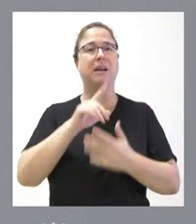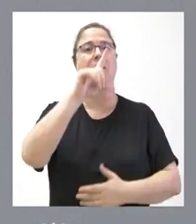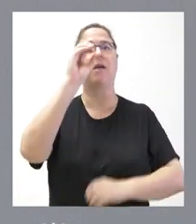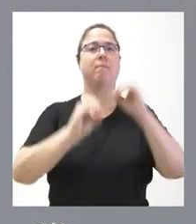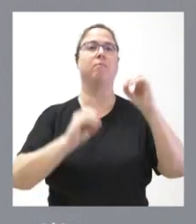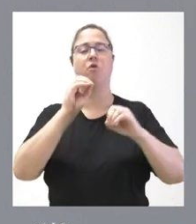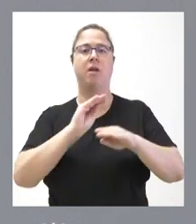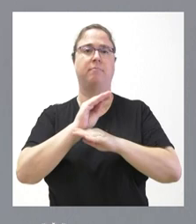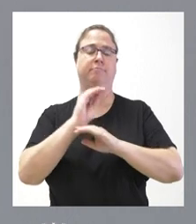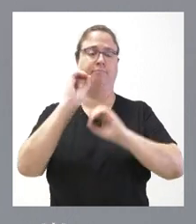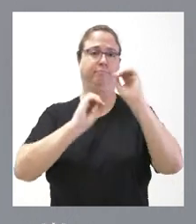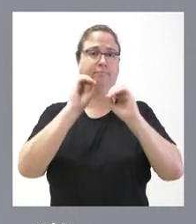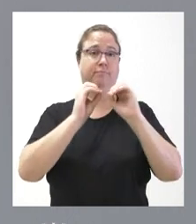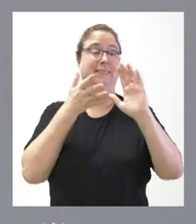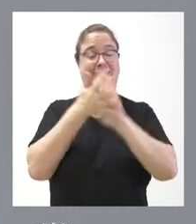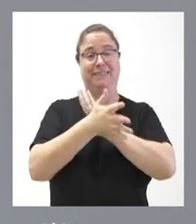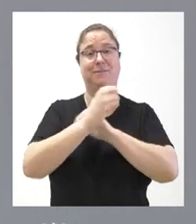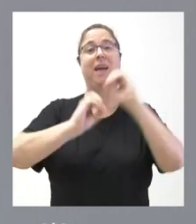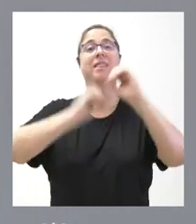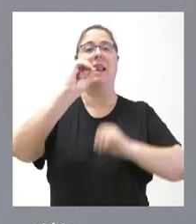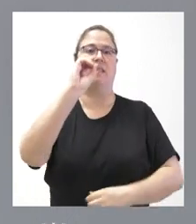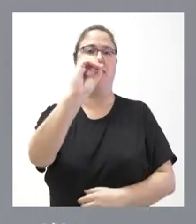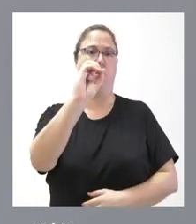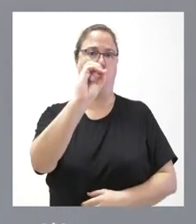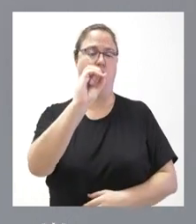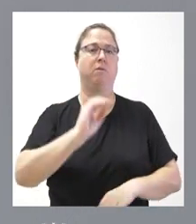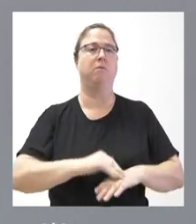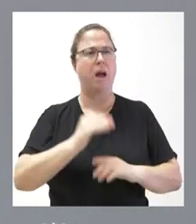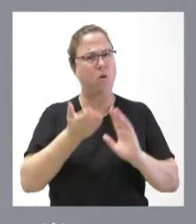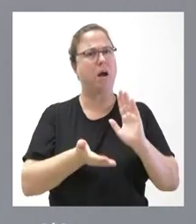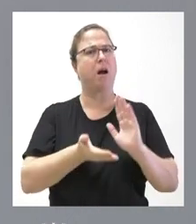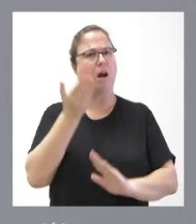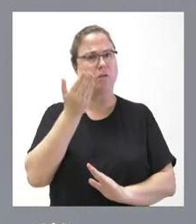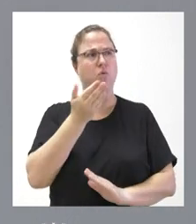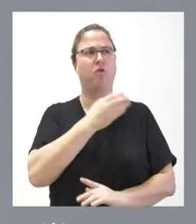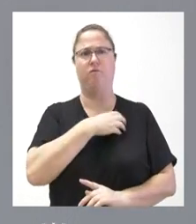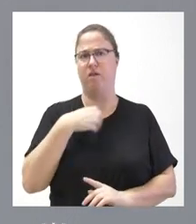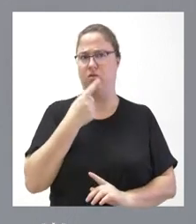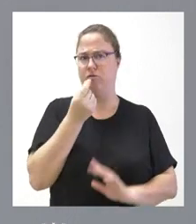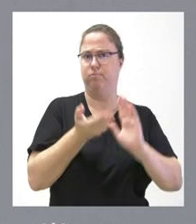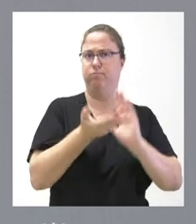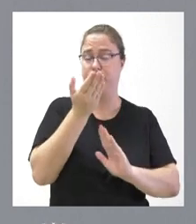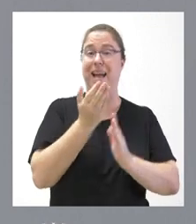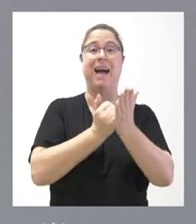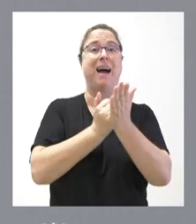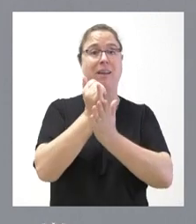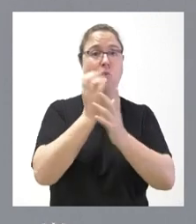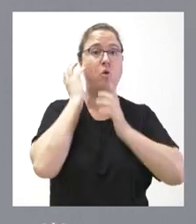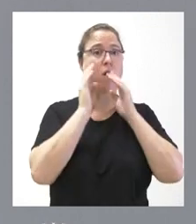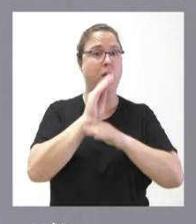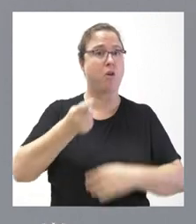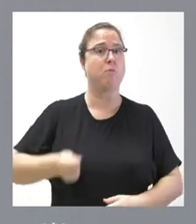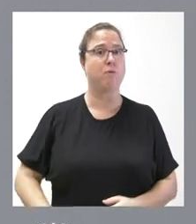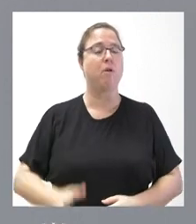de interés. Dicho de otra forma, a tipo de interés cero, a pesar de lo alto y lo que ha subido los tipos de interés, agricultores y ganaderos podrían acceder,